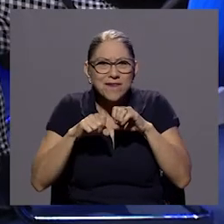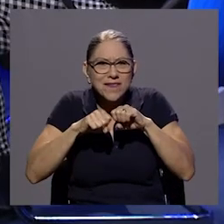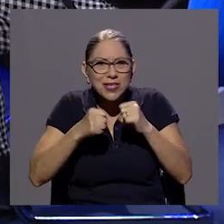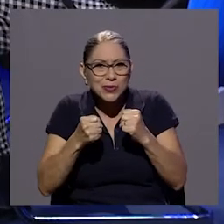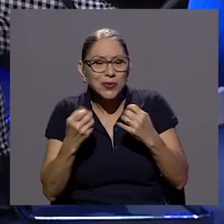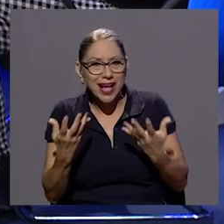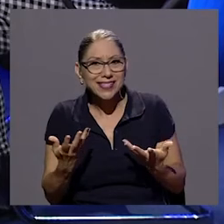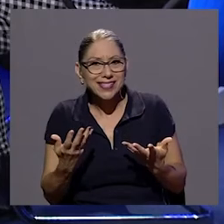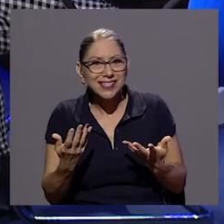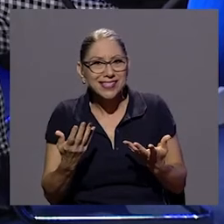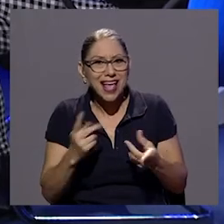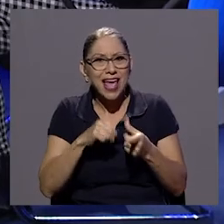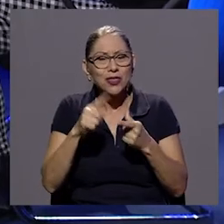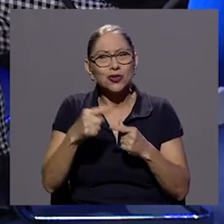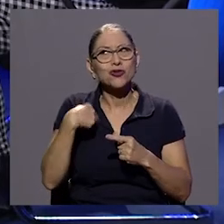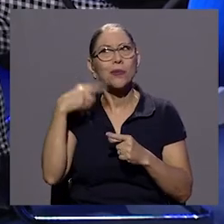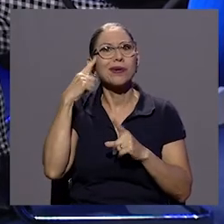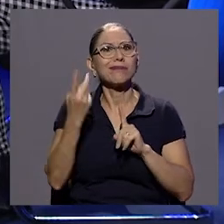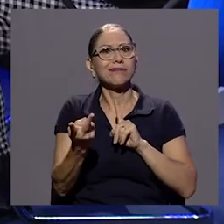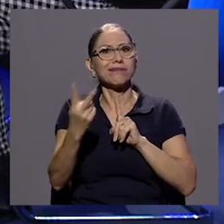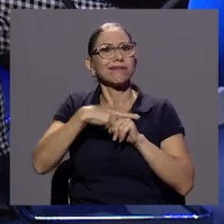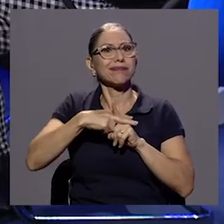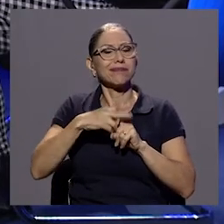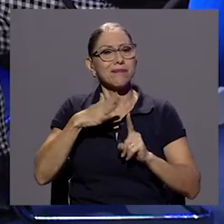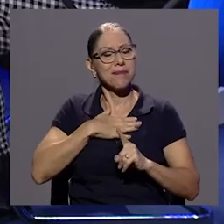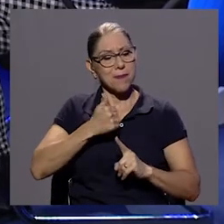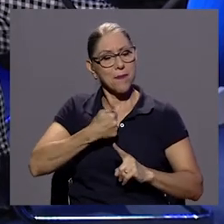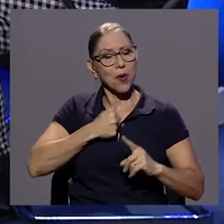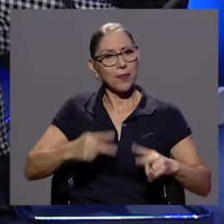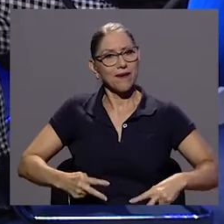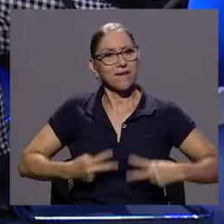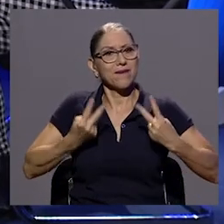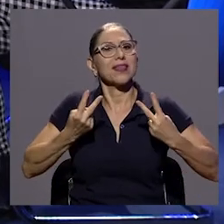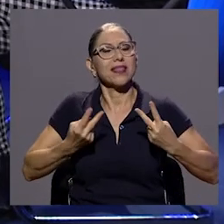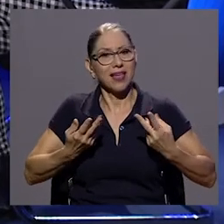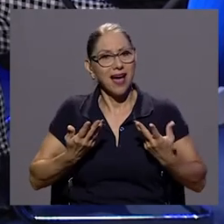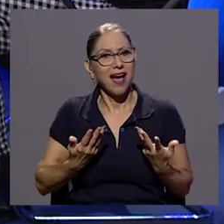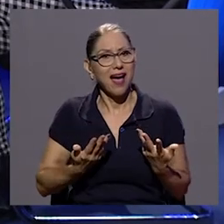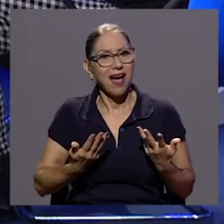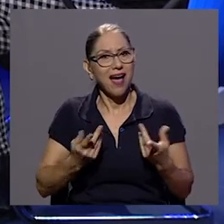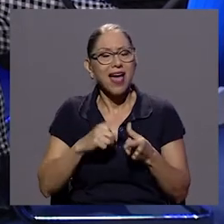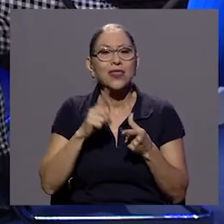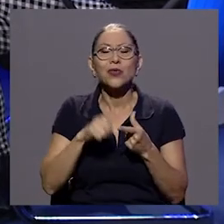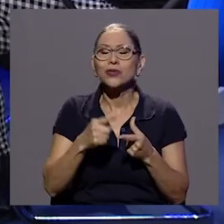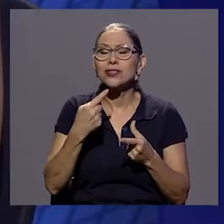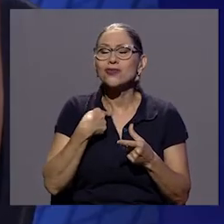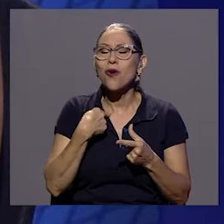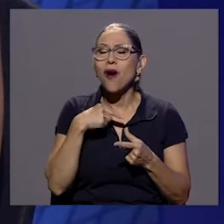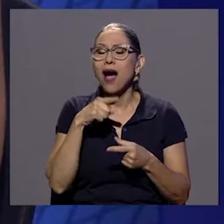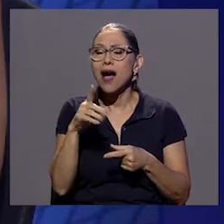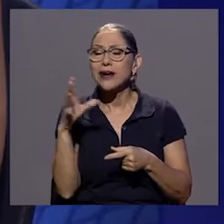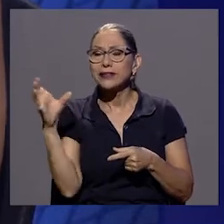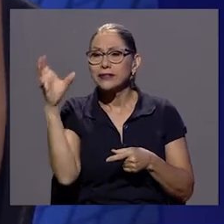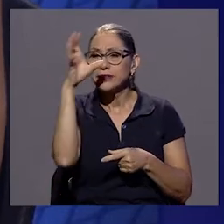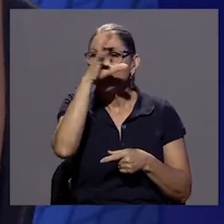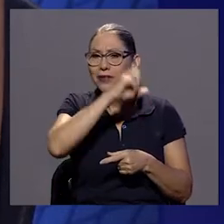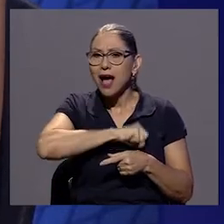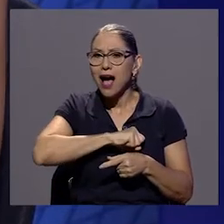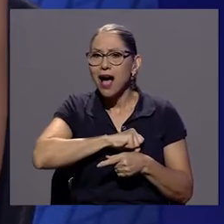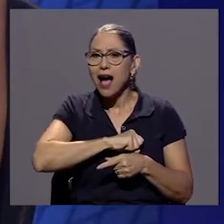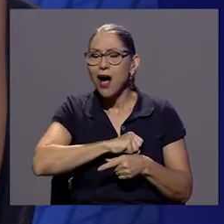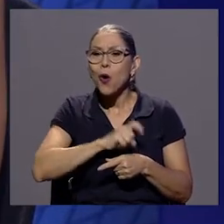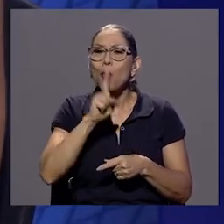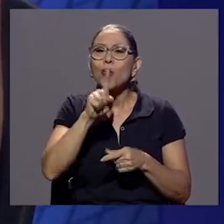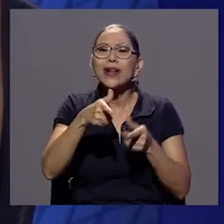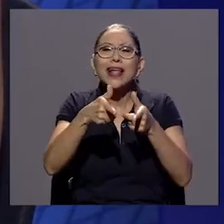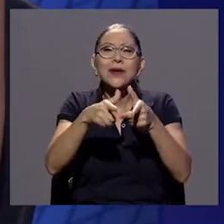como que lo llevé a mi propia vida y encontré ahí como un lenguaje un universo también ¿verdad? como en estos